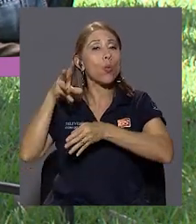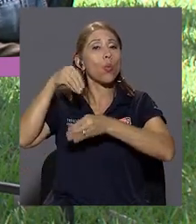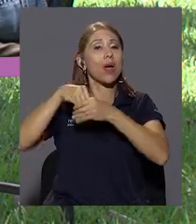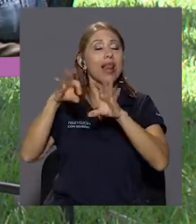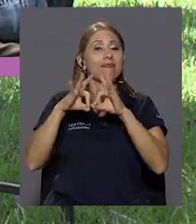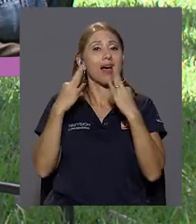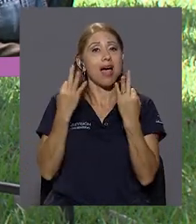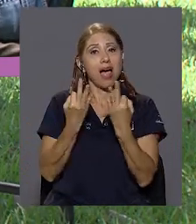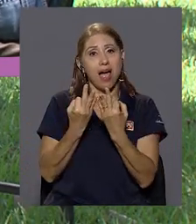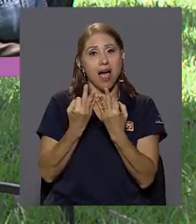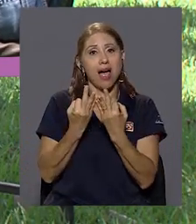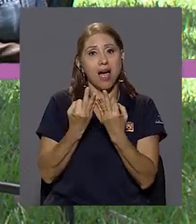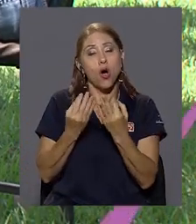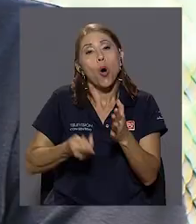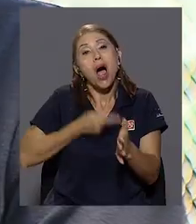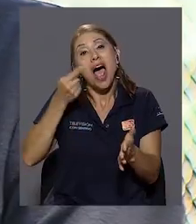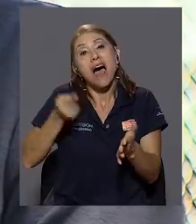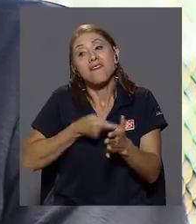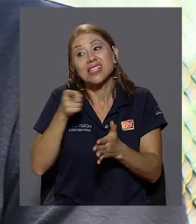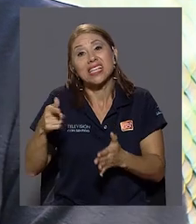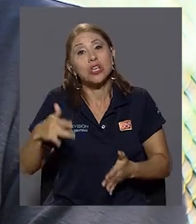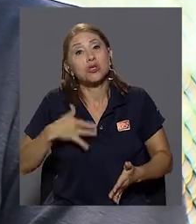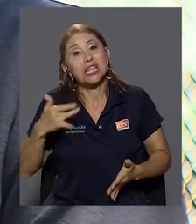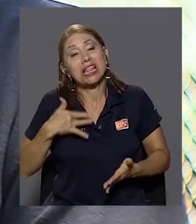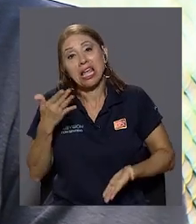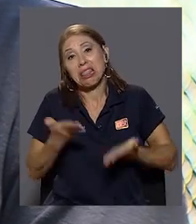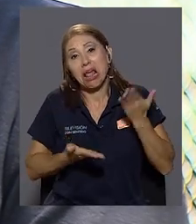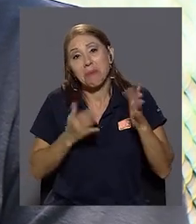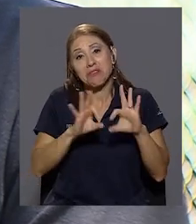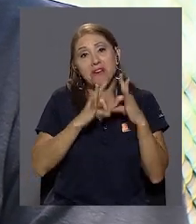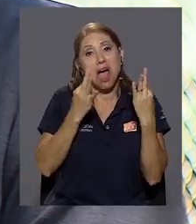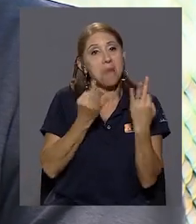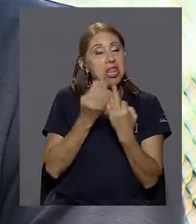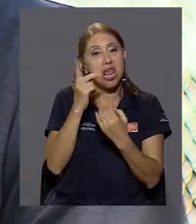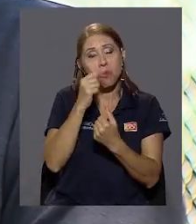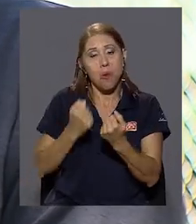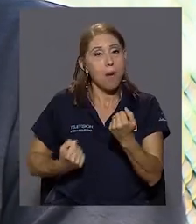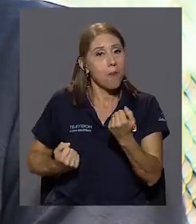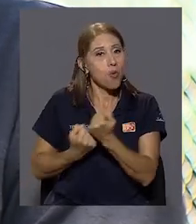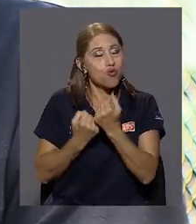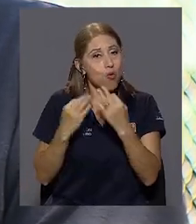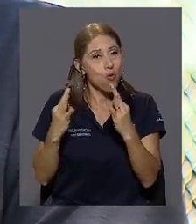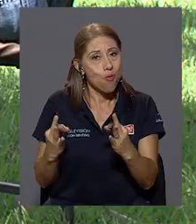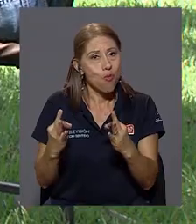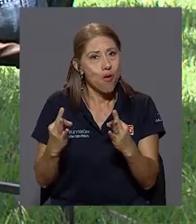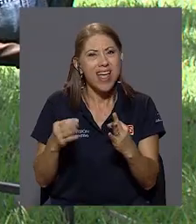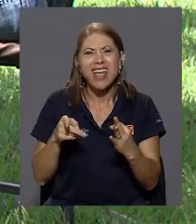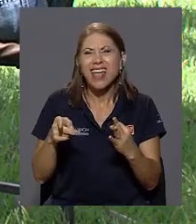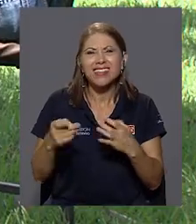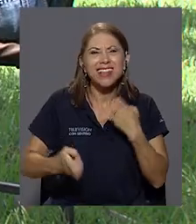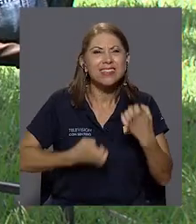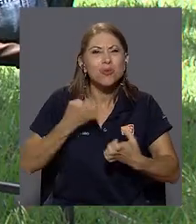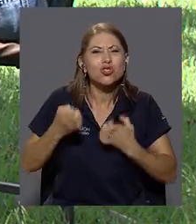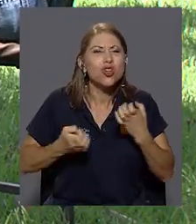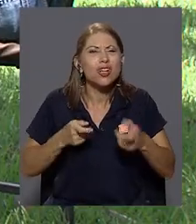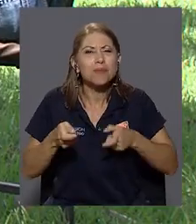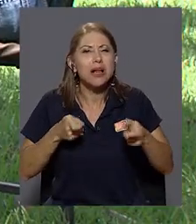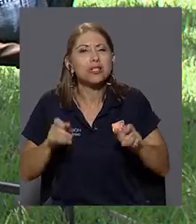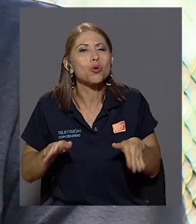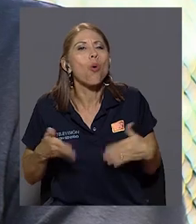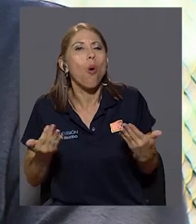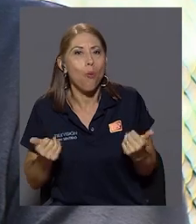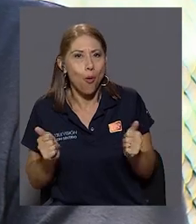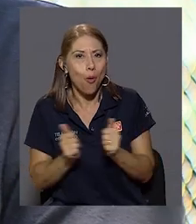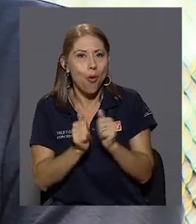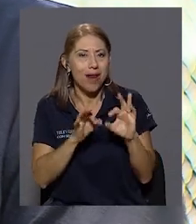o incluso que a veces tal vez sientan que no los apoyaron lo suficiente, ¿verdad? En su momento. ¿Cómo manejar esas emociones con